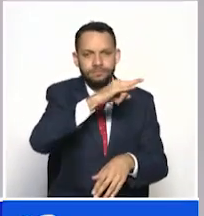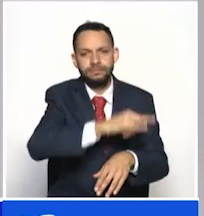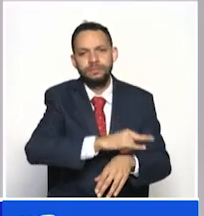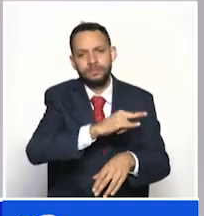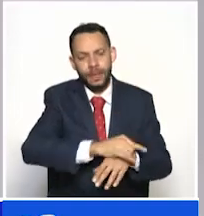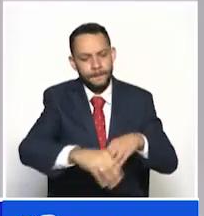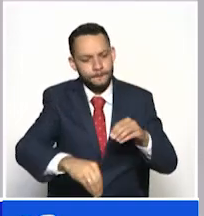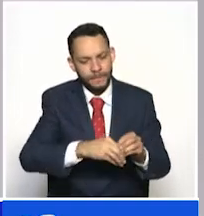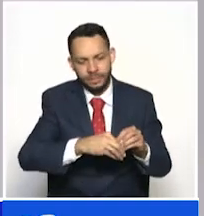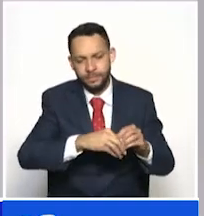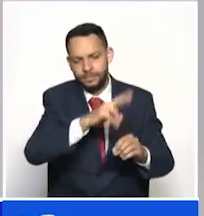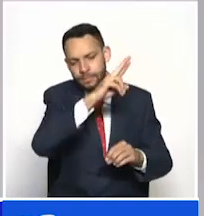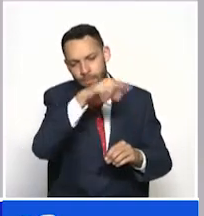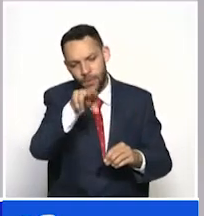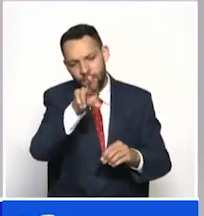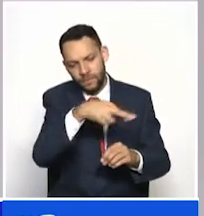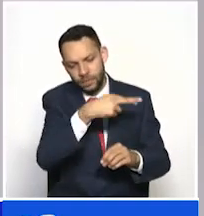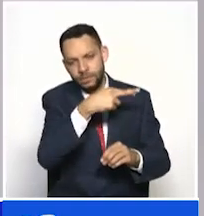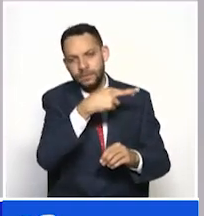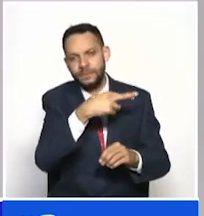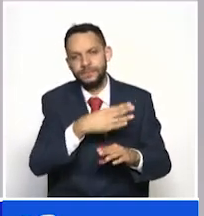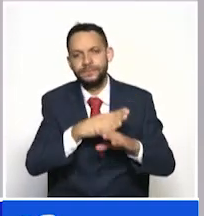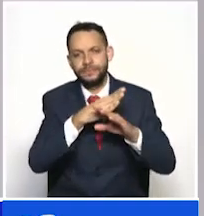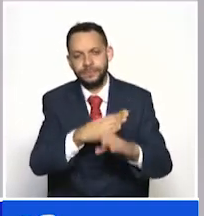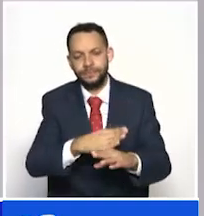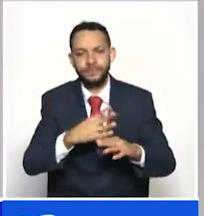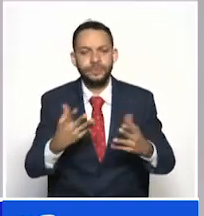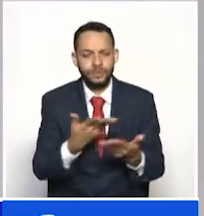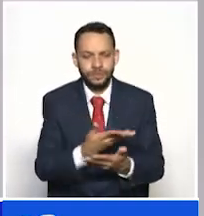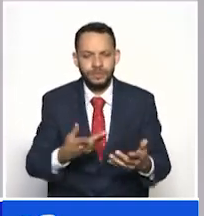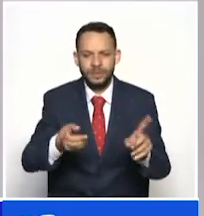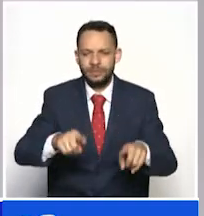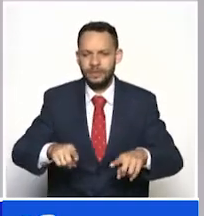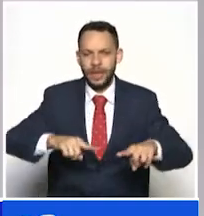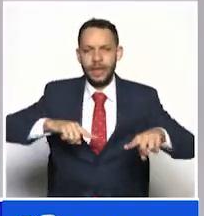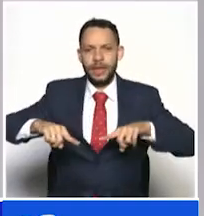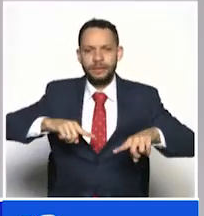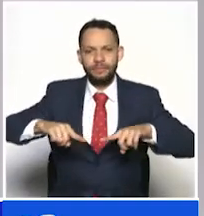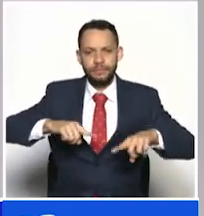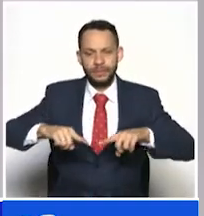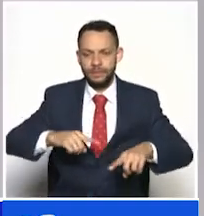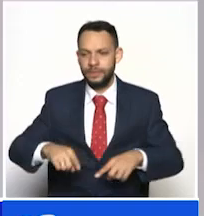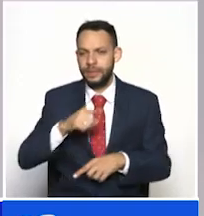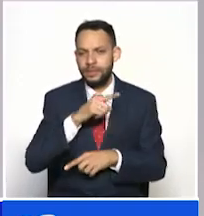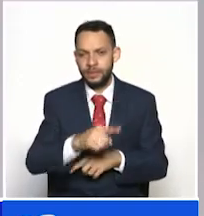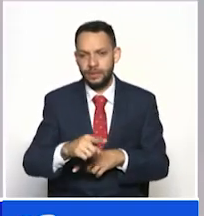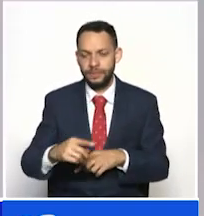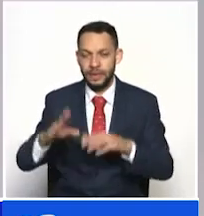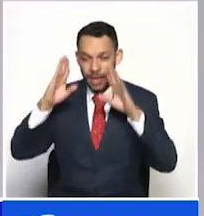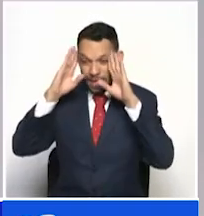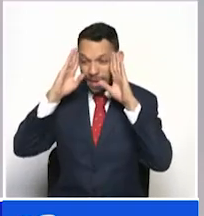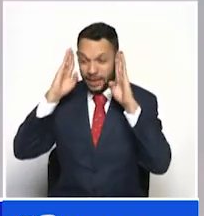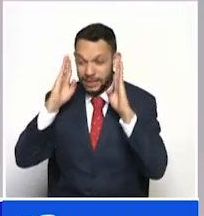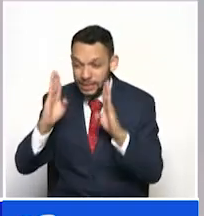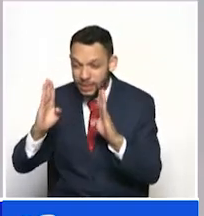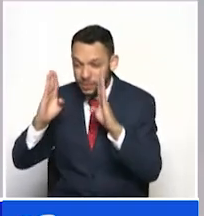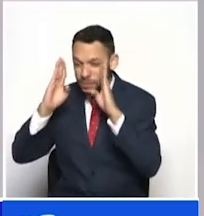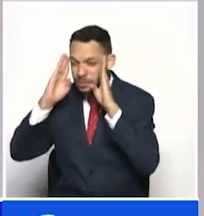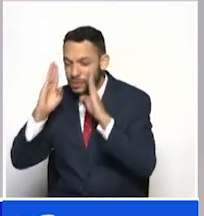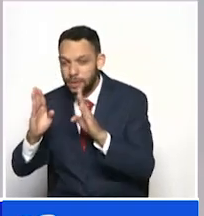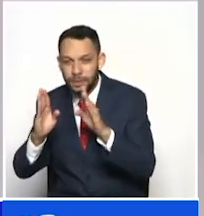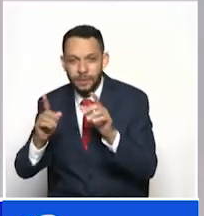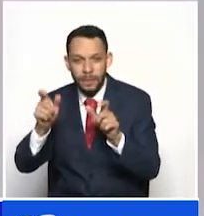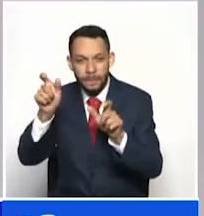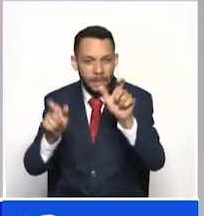Por eso se decretó esa alerta. Desde la administración municipal también se tomó la decisión de no hacer atención al público por 10